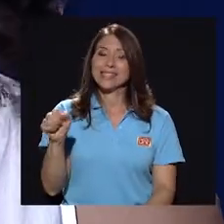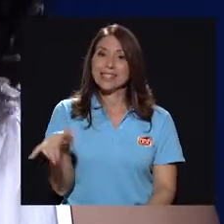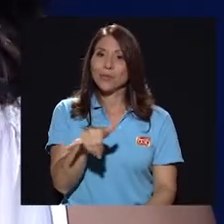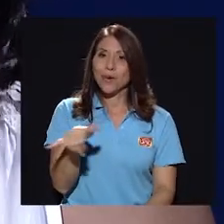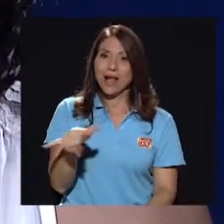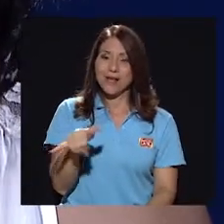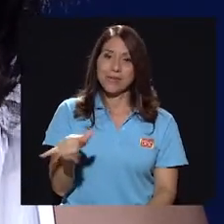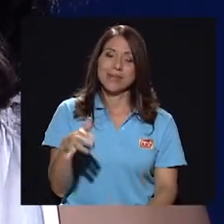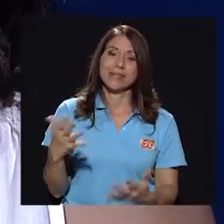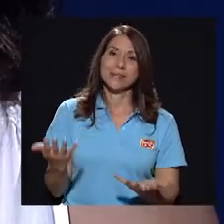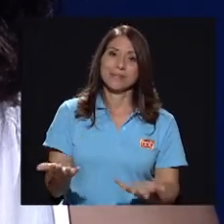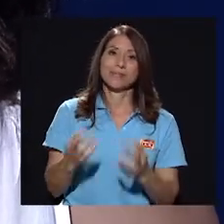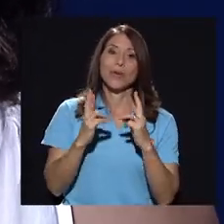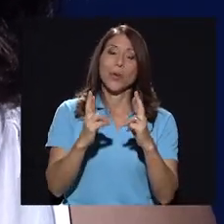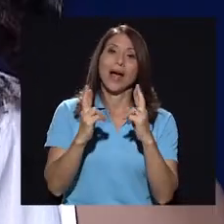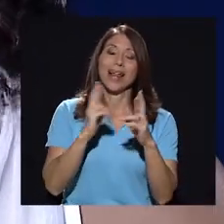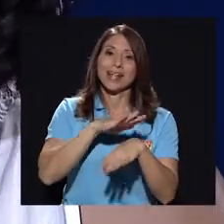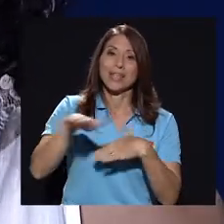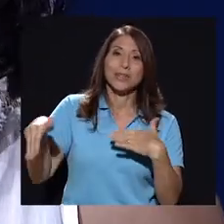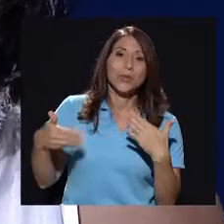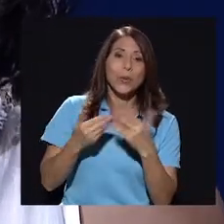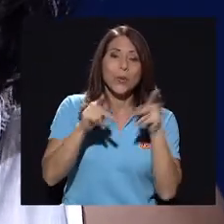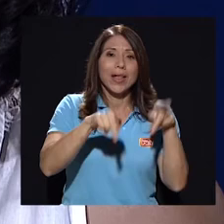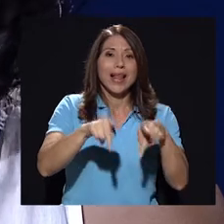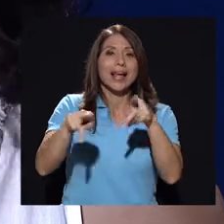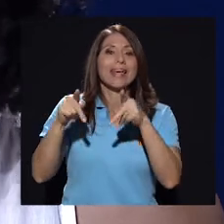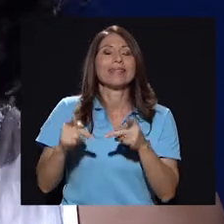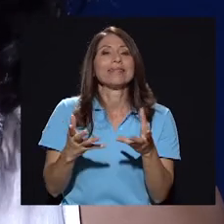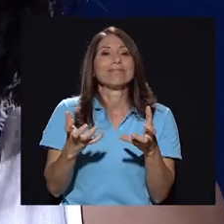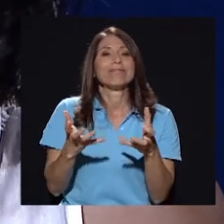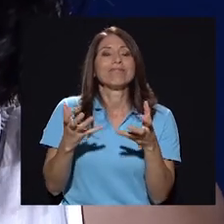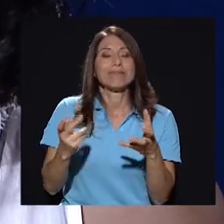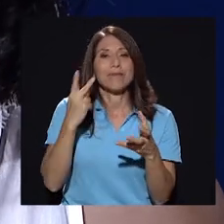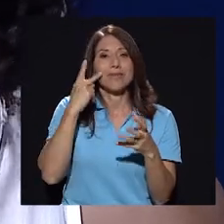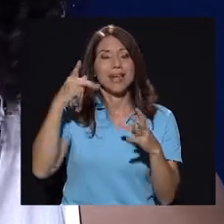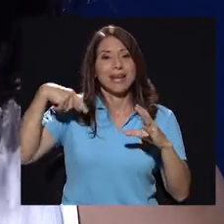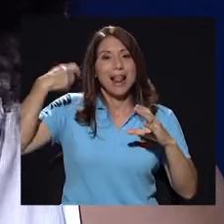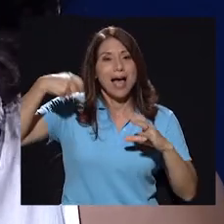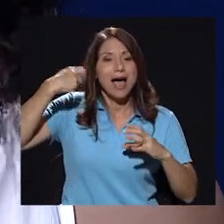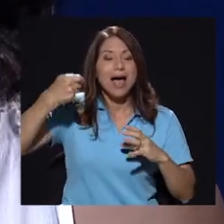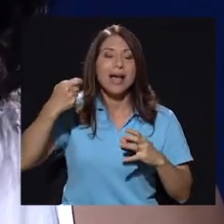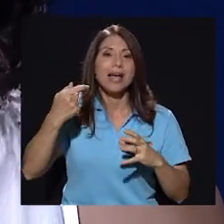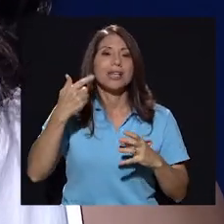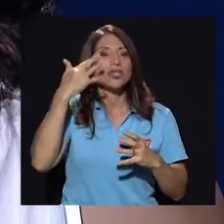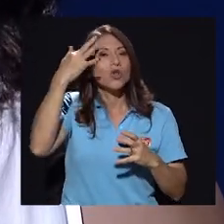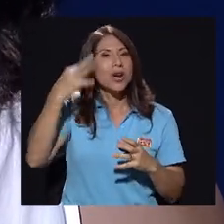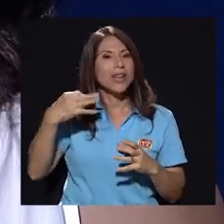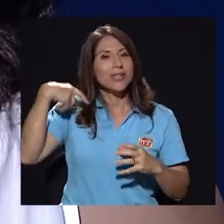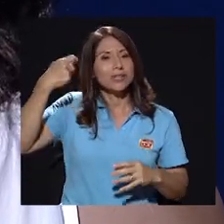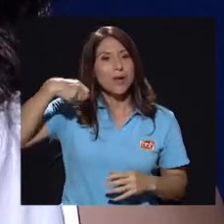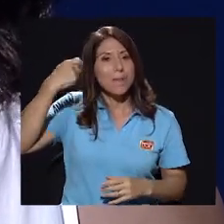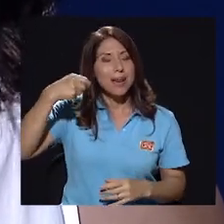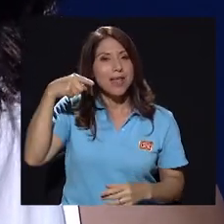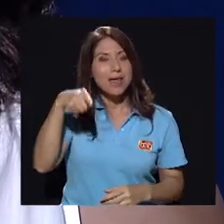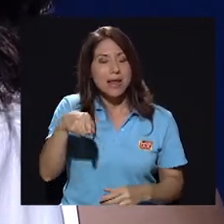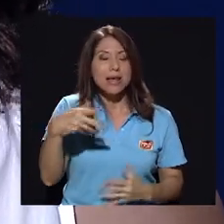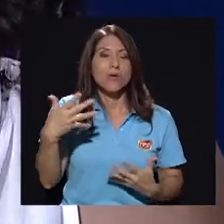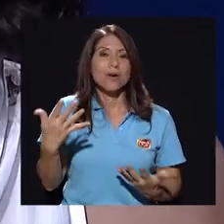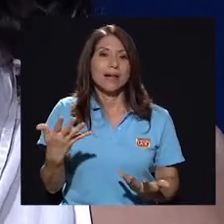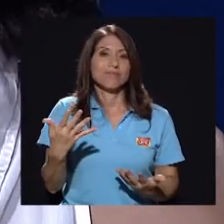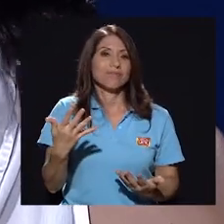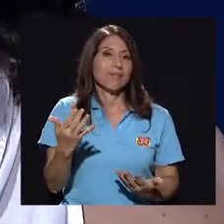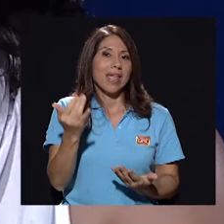Sí, bueno, igualmente, ojalá que toda la gente se antoje de ir a verla, creo que es una película que